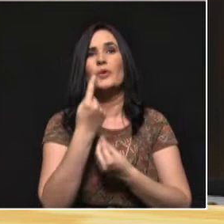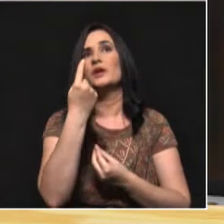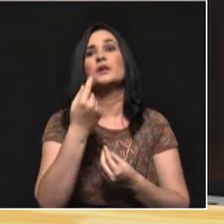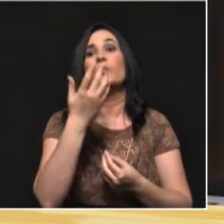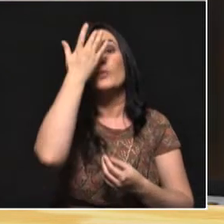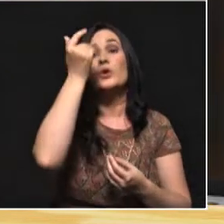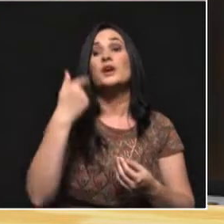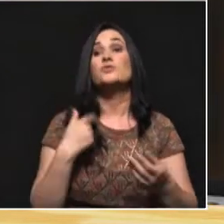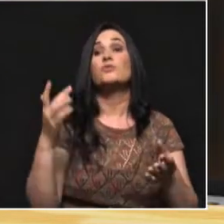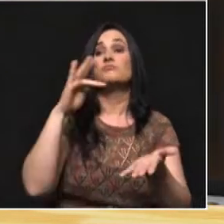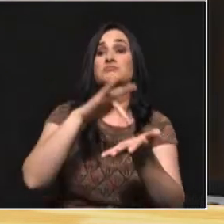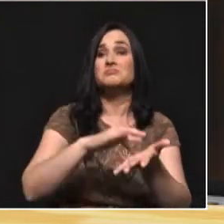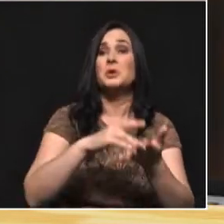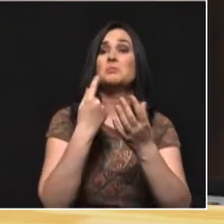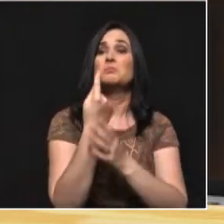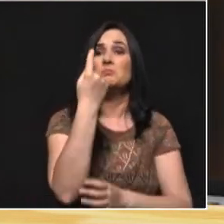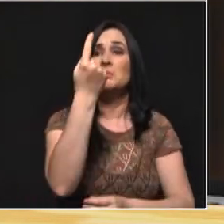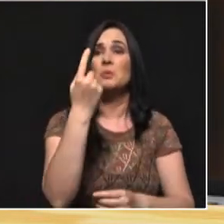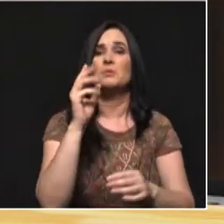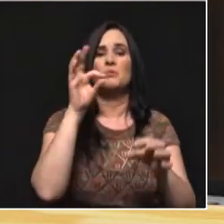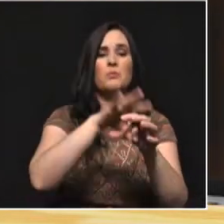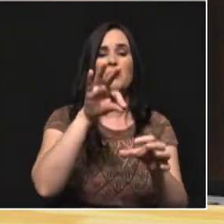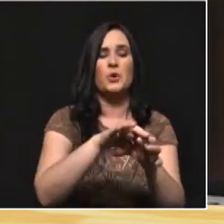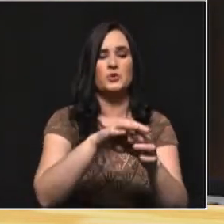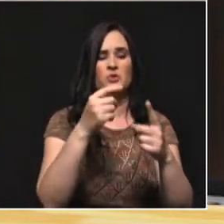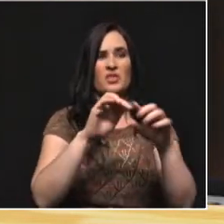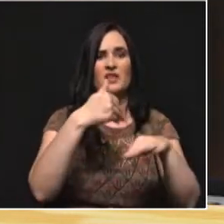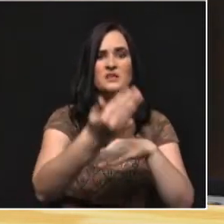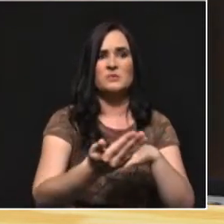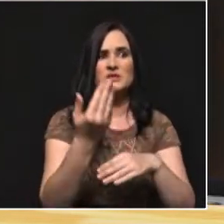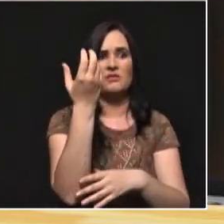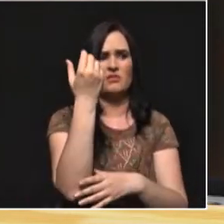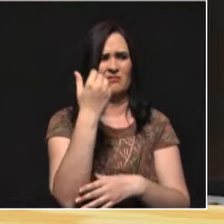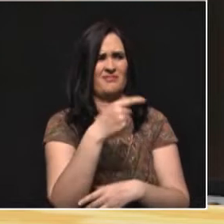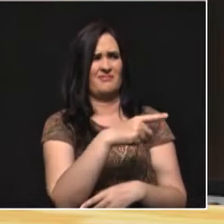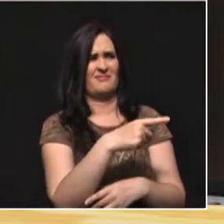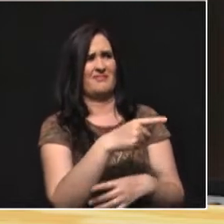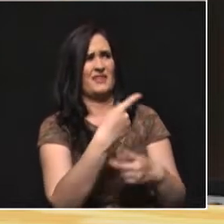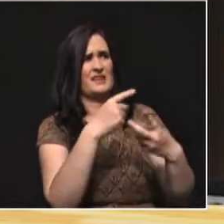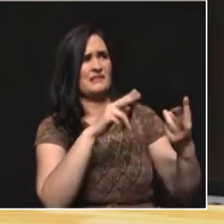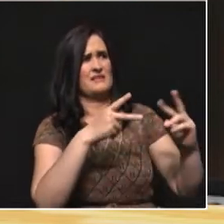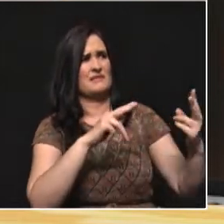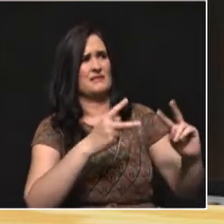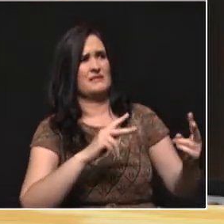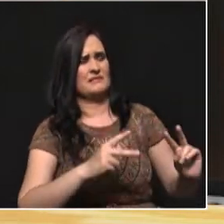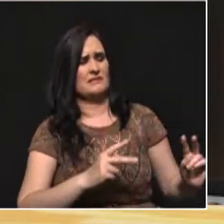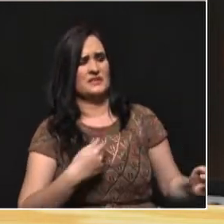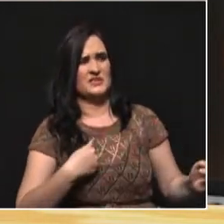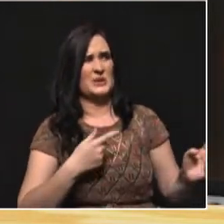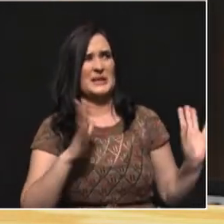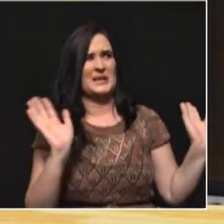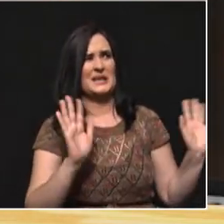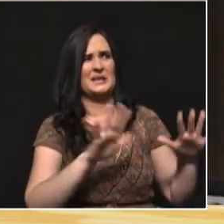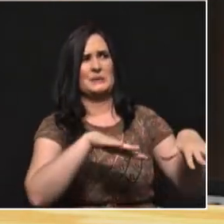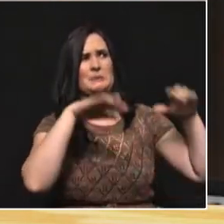al no sentirse representado, entonces termina desconectado completamente de la política. Yo hace tantos años,